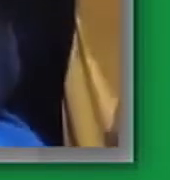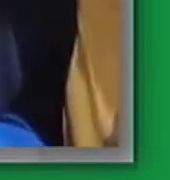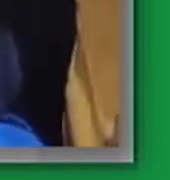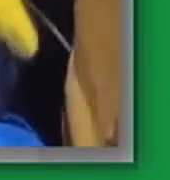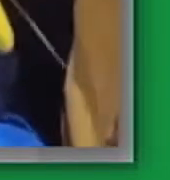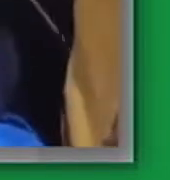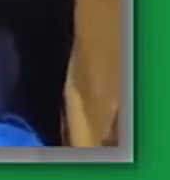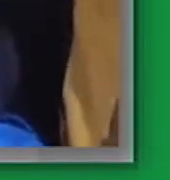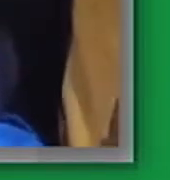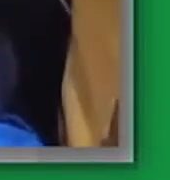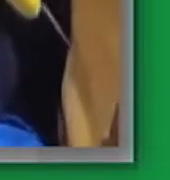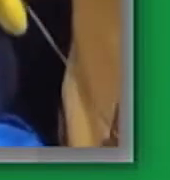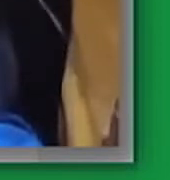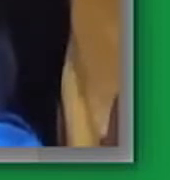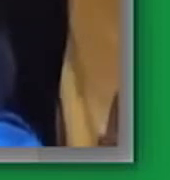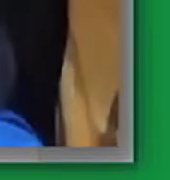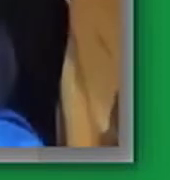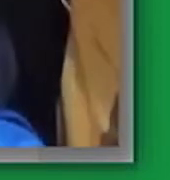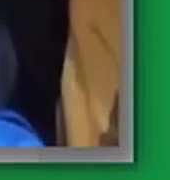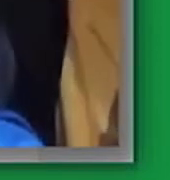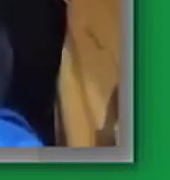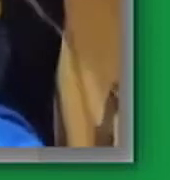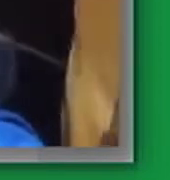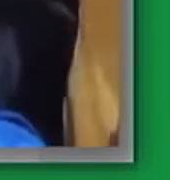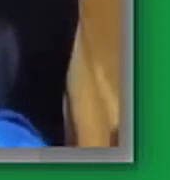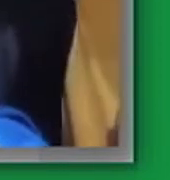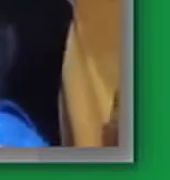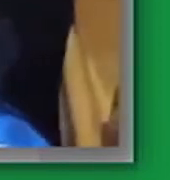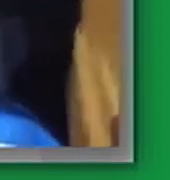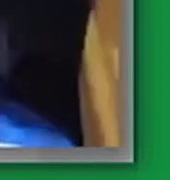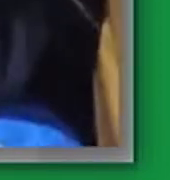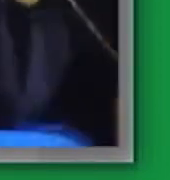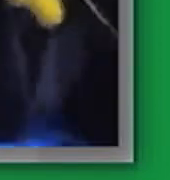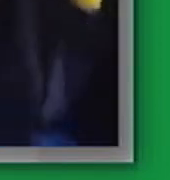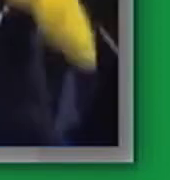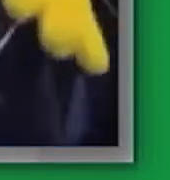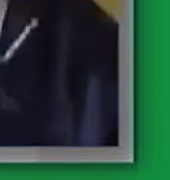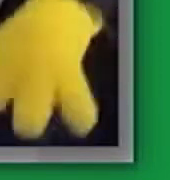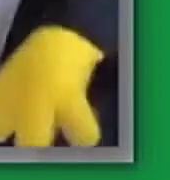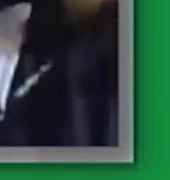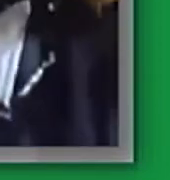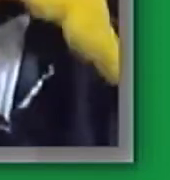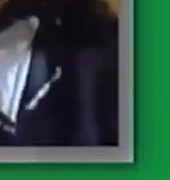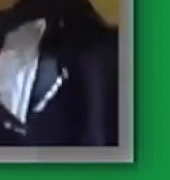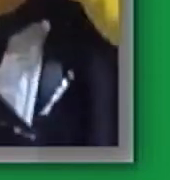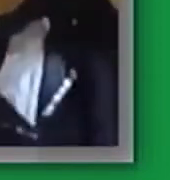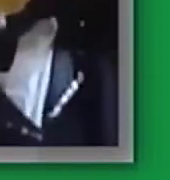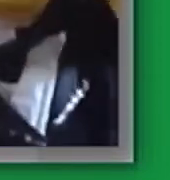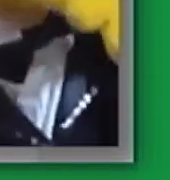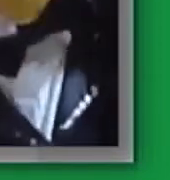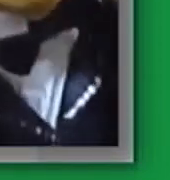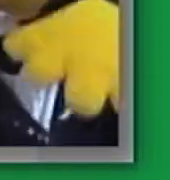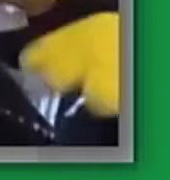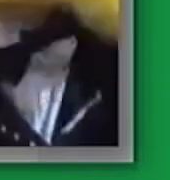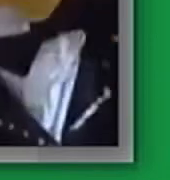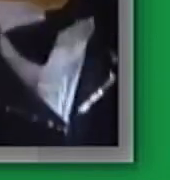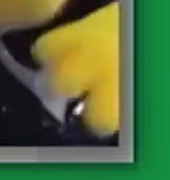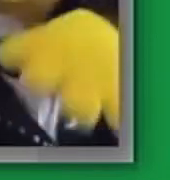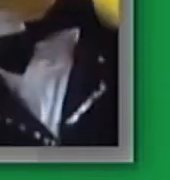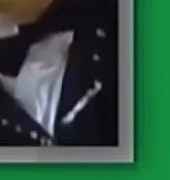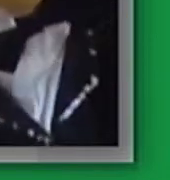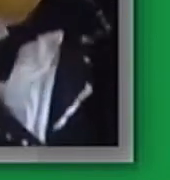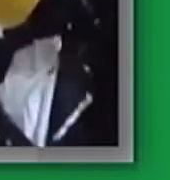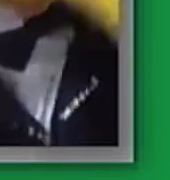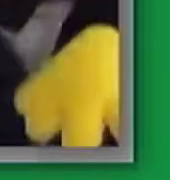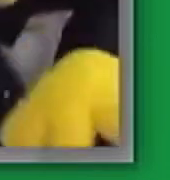un rayo penetró en el corazón de la pradera la pradera se estremeció ¡ah! y lanzó un grito